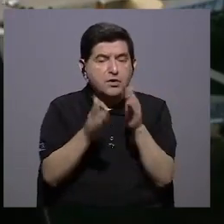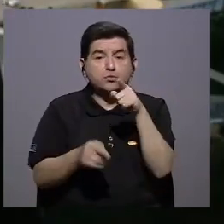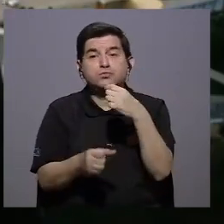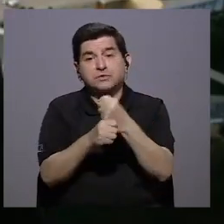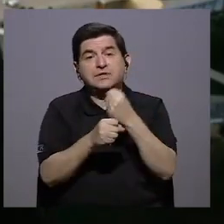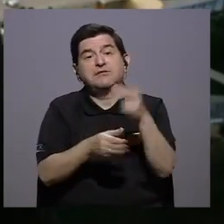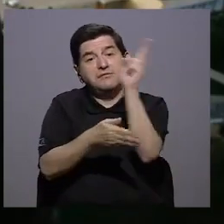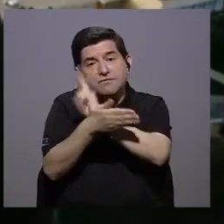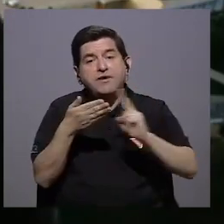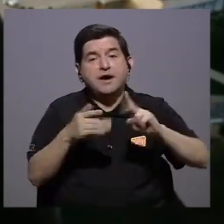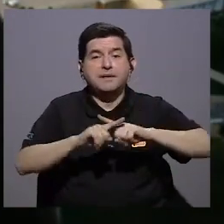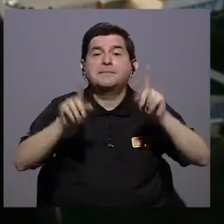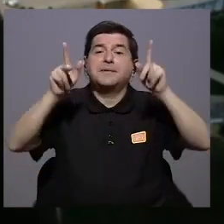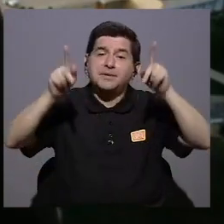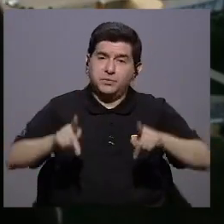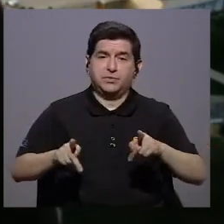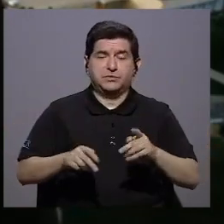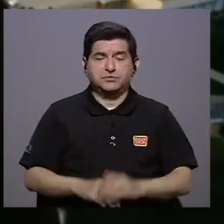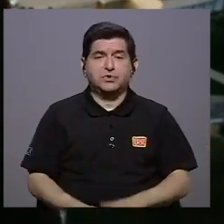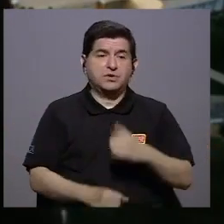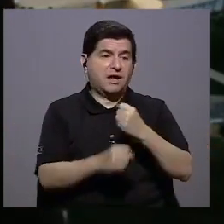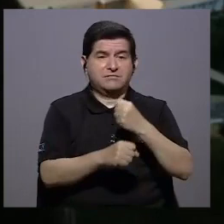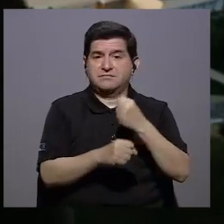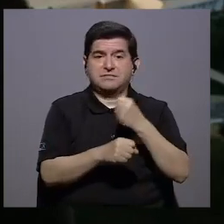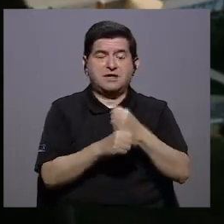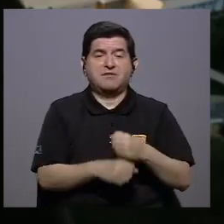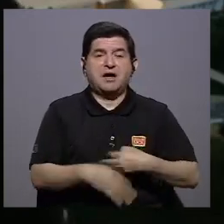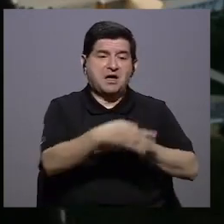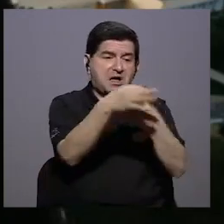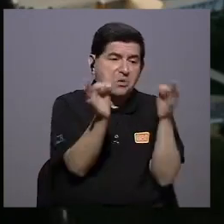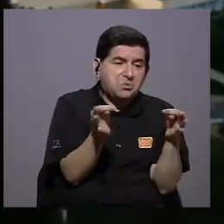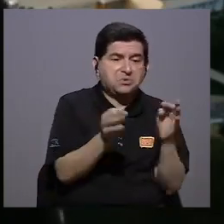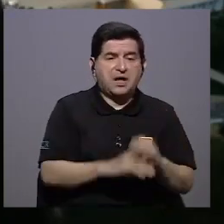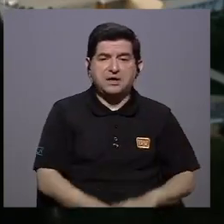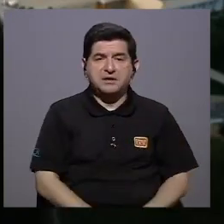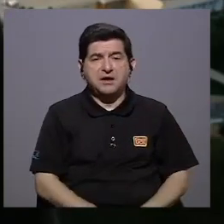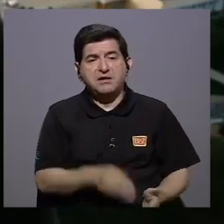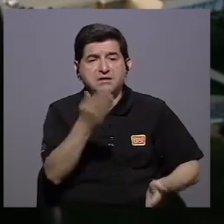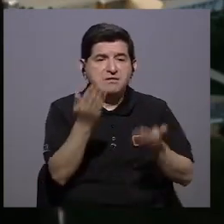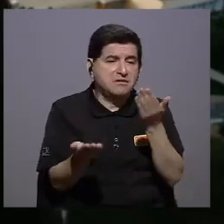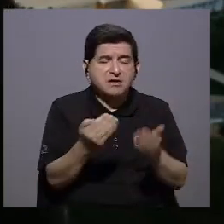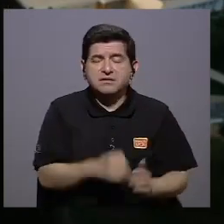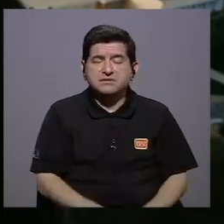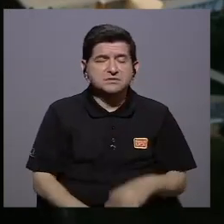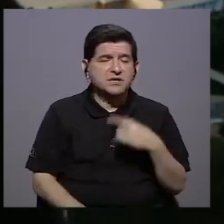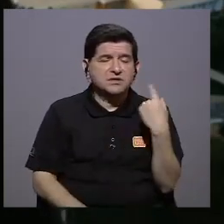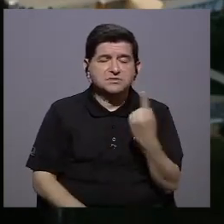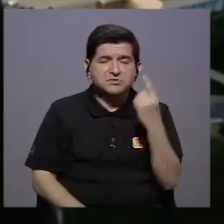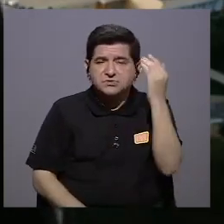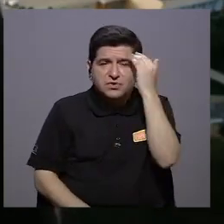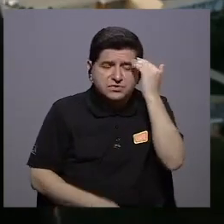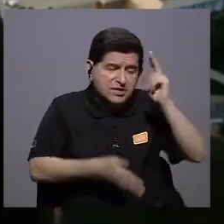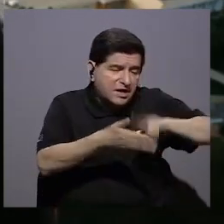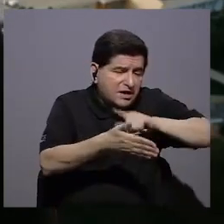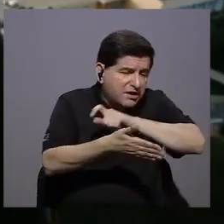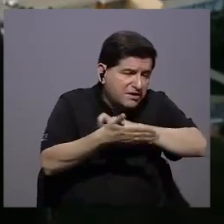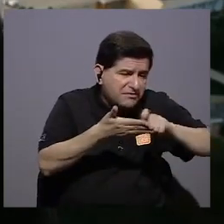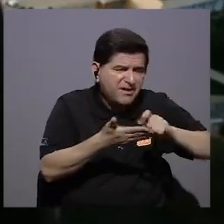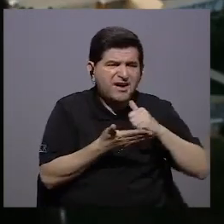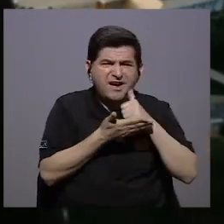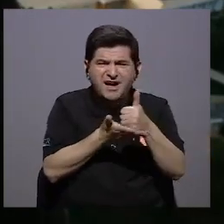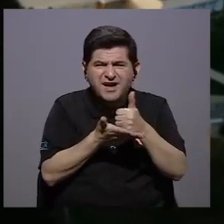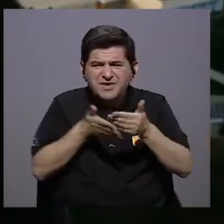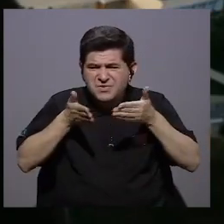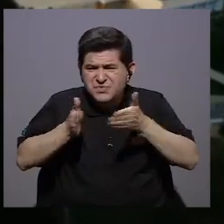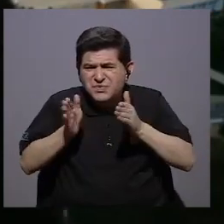poderles formar porque trabajas en la universidad. Pero una persona que trabaje en un taller que apenas sepa a lo mejor leer o